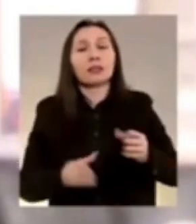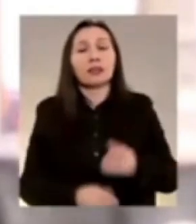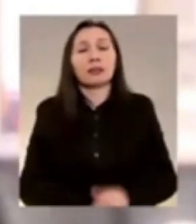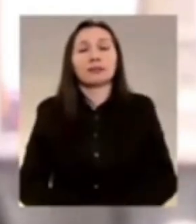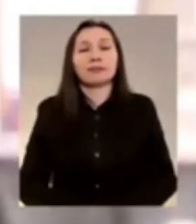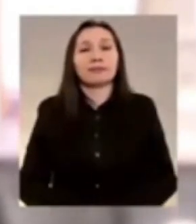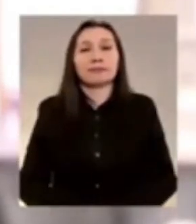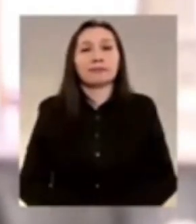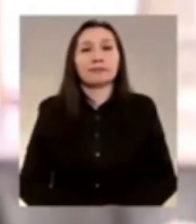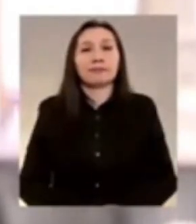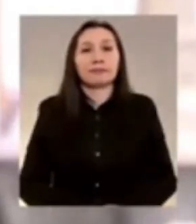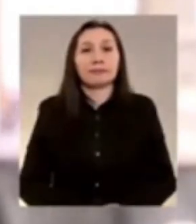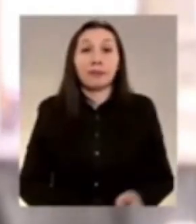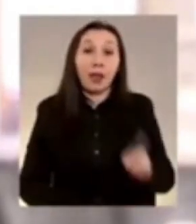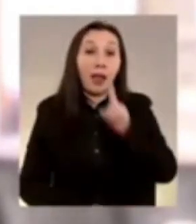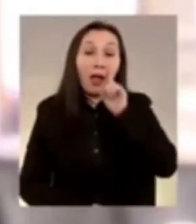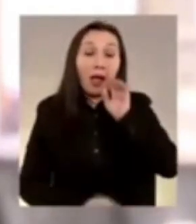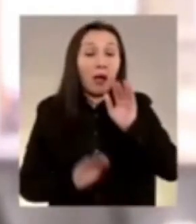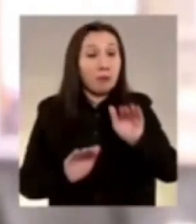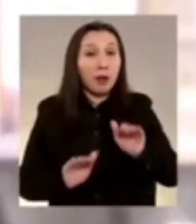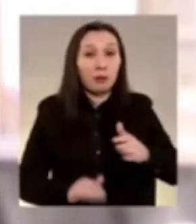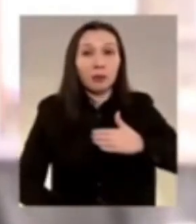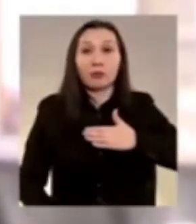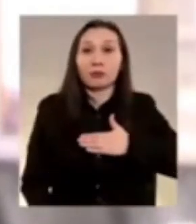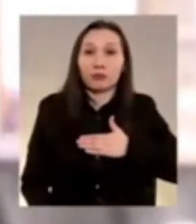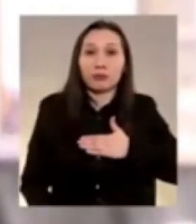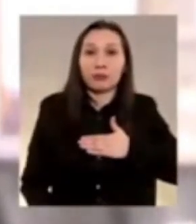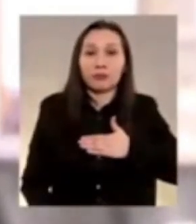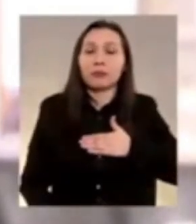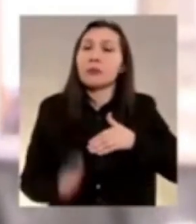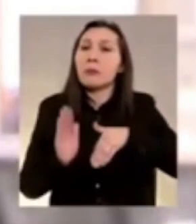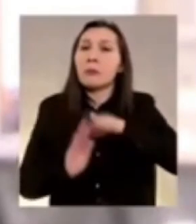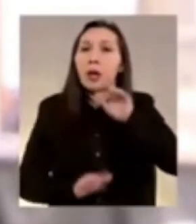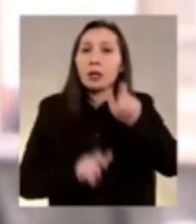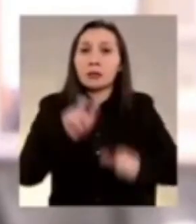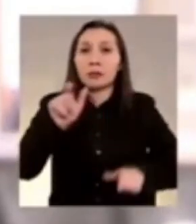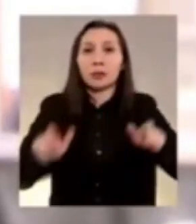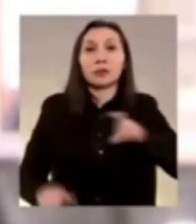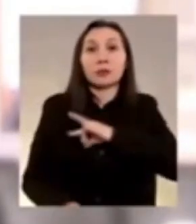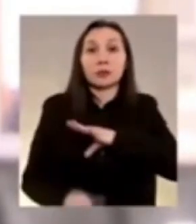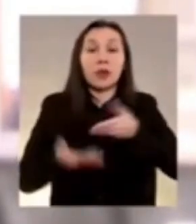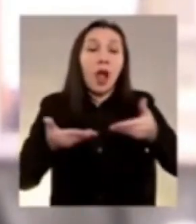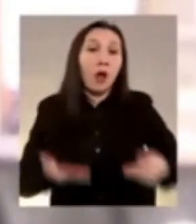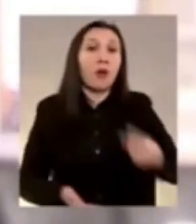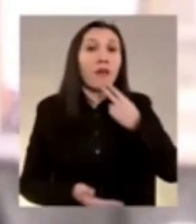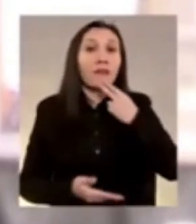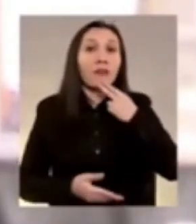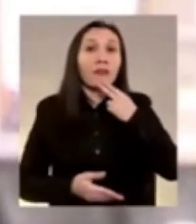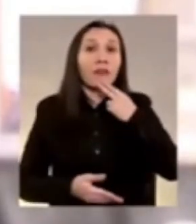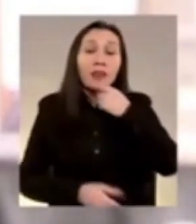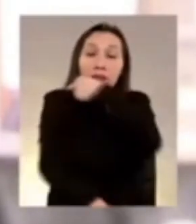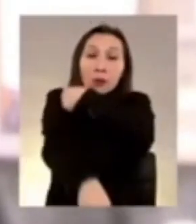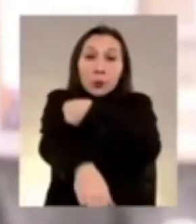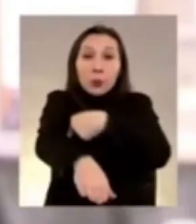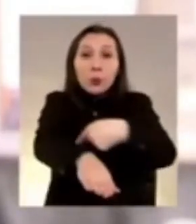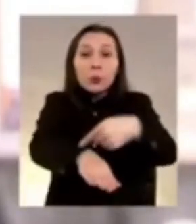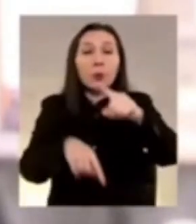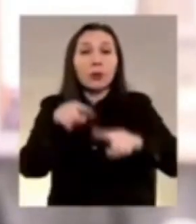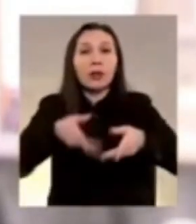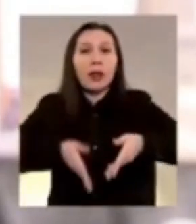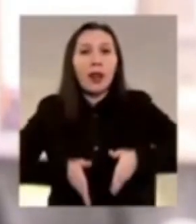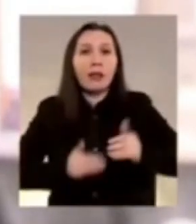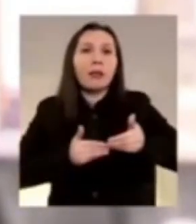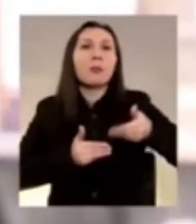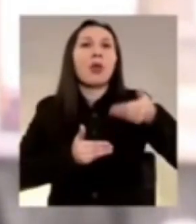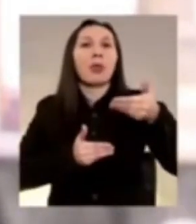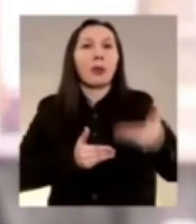y así como yo la mayoría de los chilenos que hoy habitan nuestra tierra nacimos